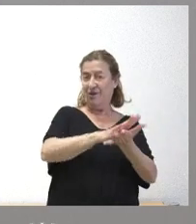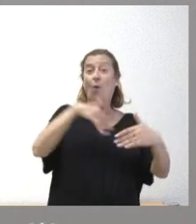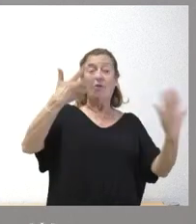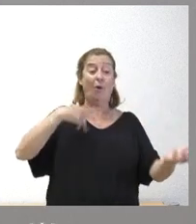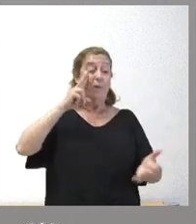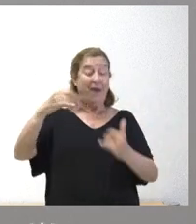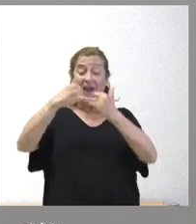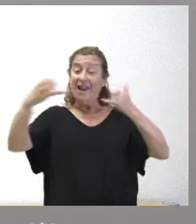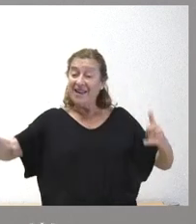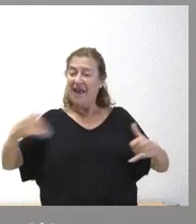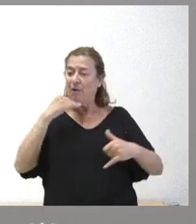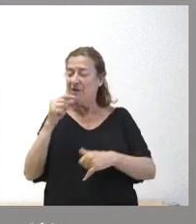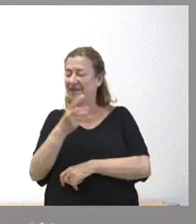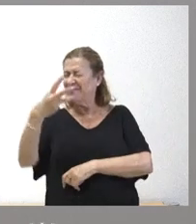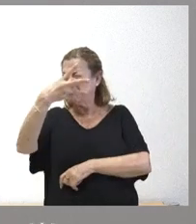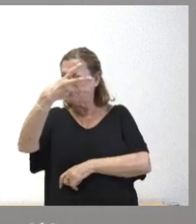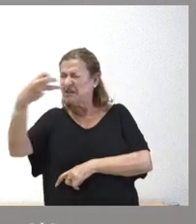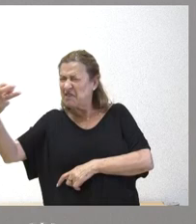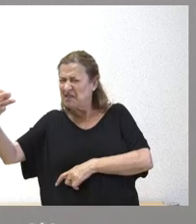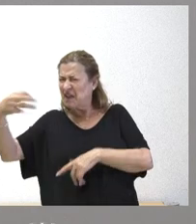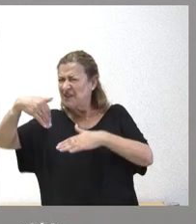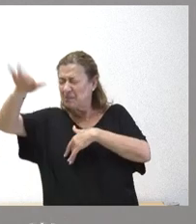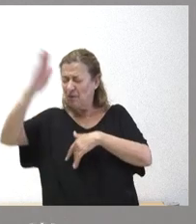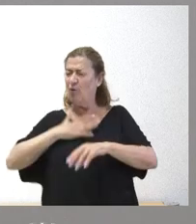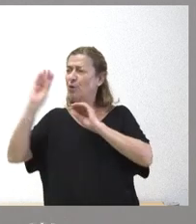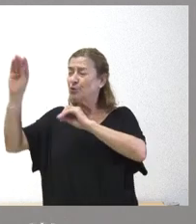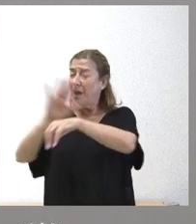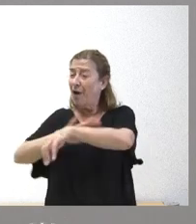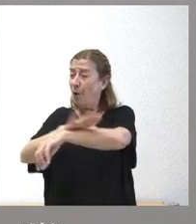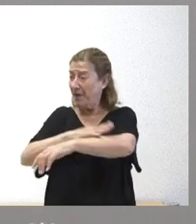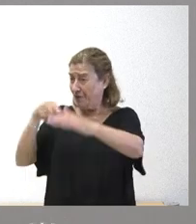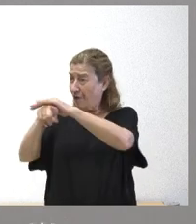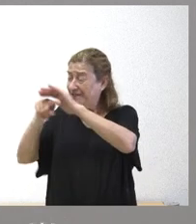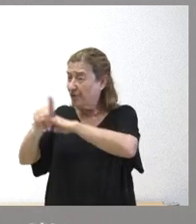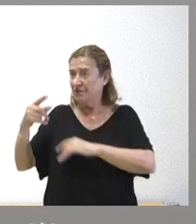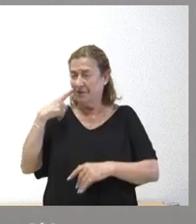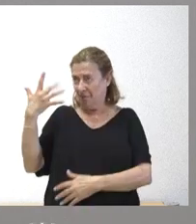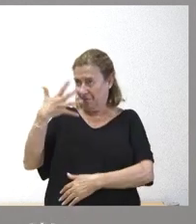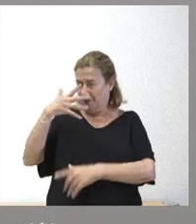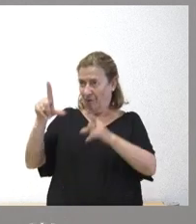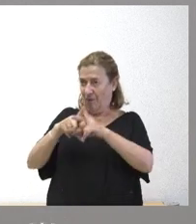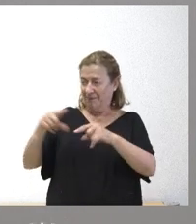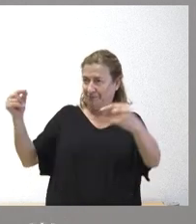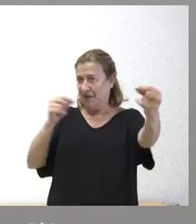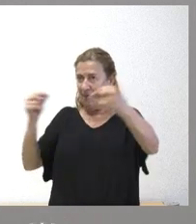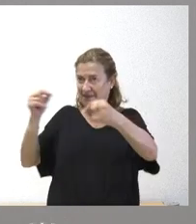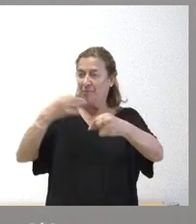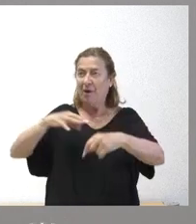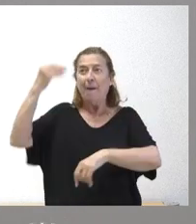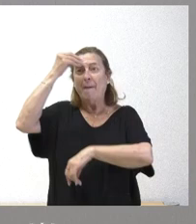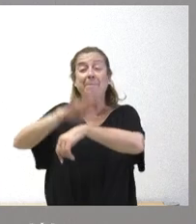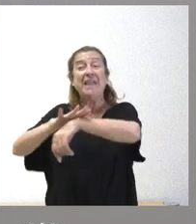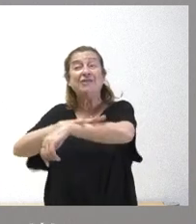ven que es alguna de las trescientas líneas que es gestionada por el Gobierno de España, pues se abre un debate en torno a que el ministro piensa